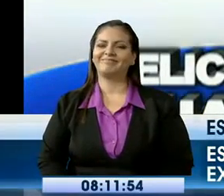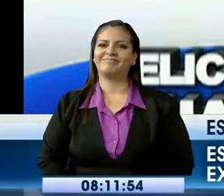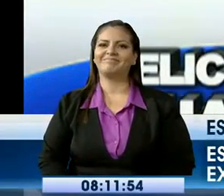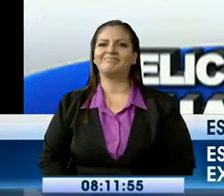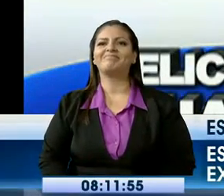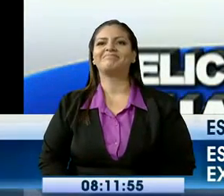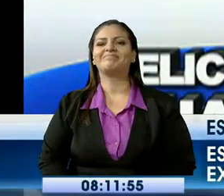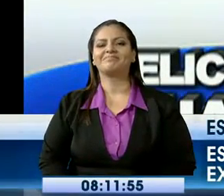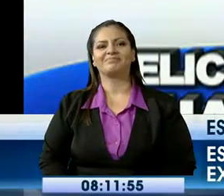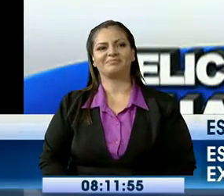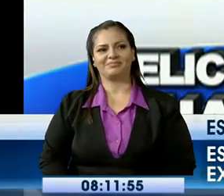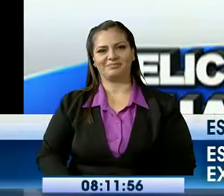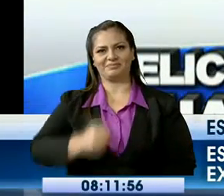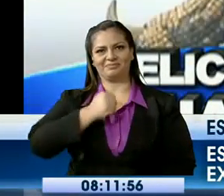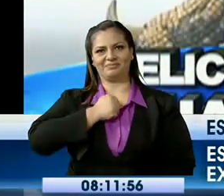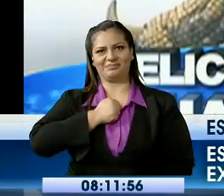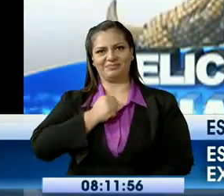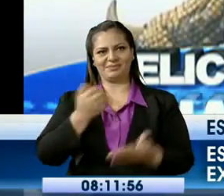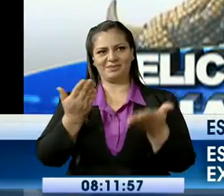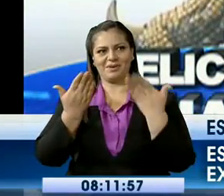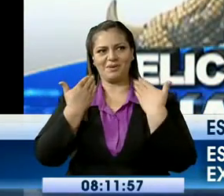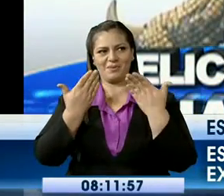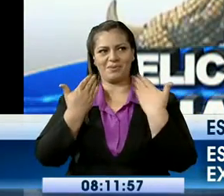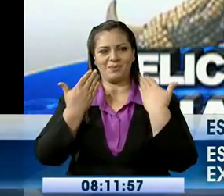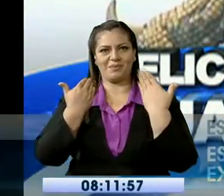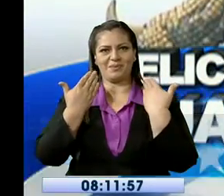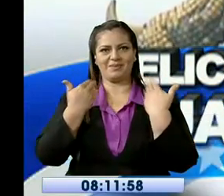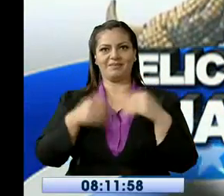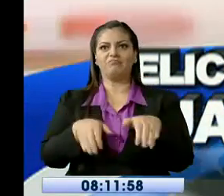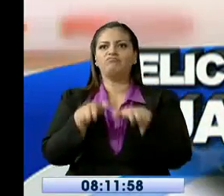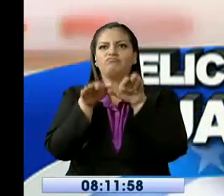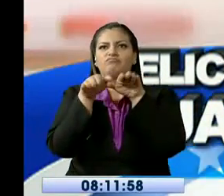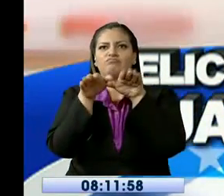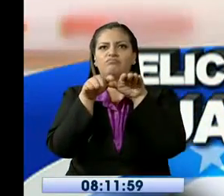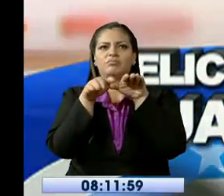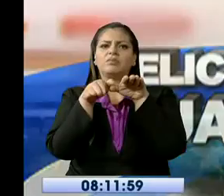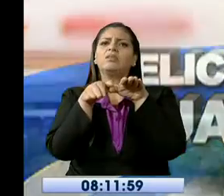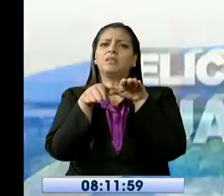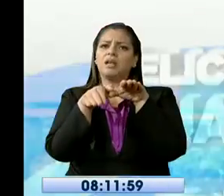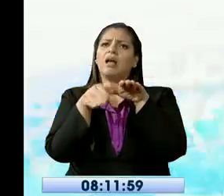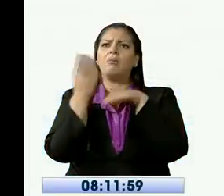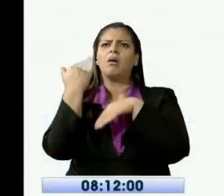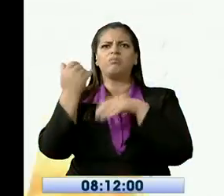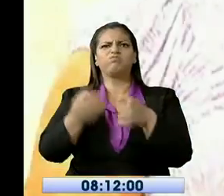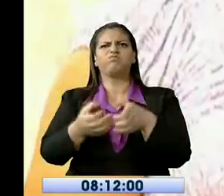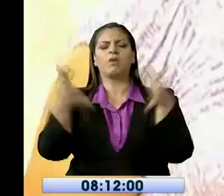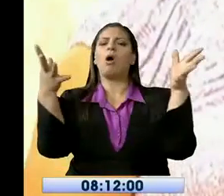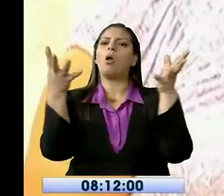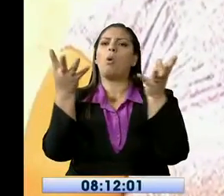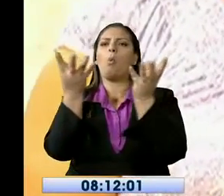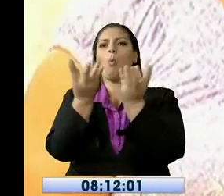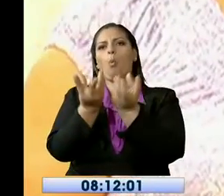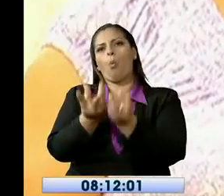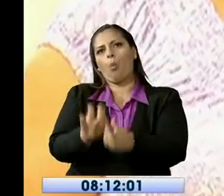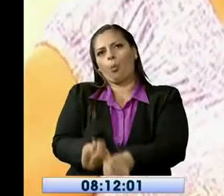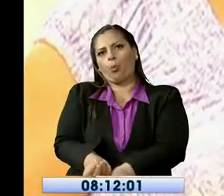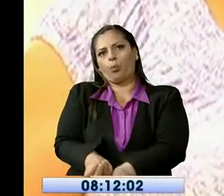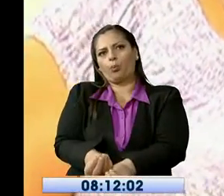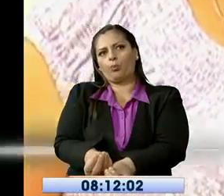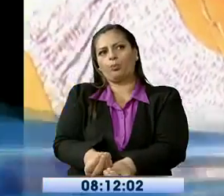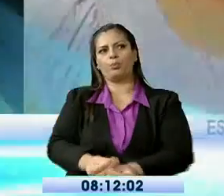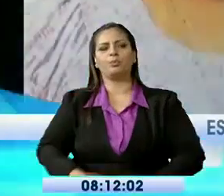una especie símbolo de la urbe, una ave endémica que se encuentra en peligro de extinción. Los lugares donde ha estado el